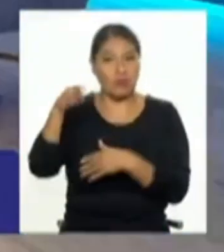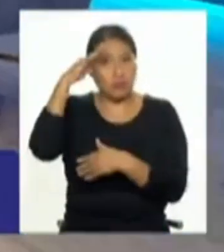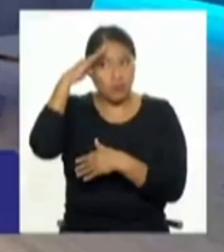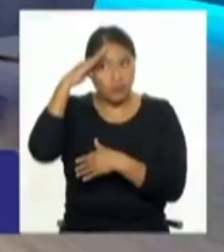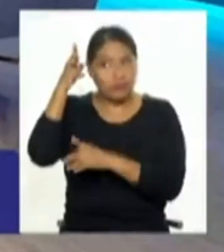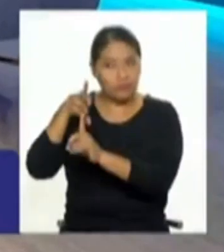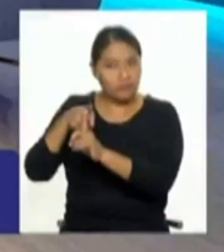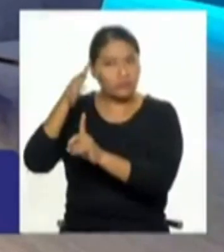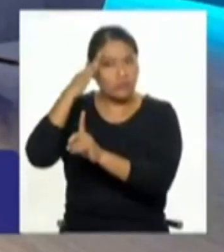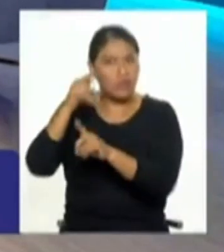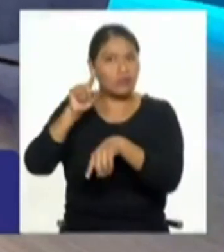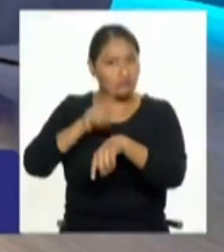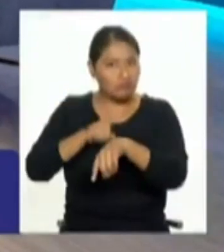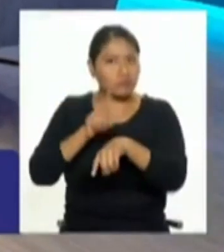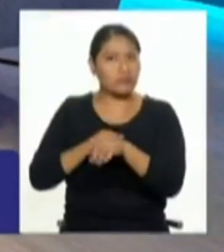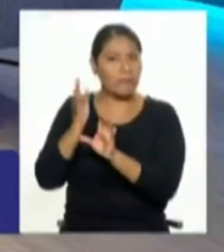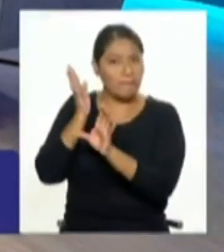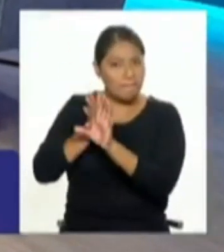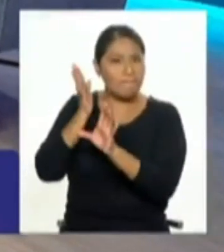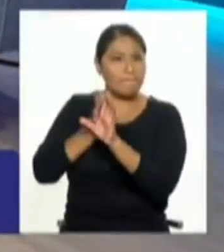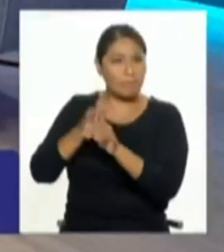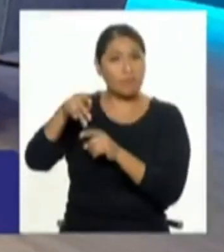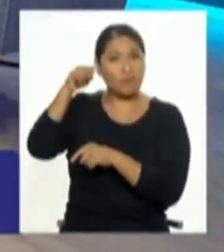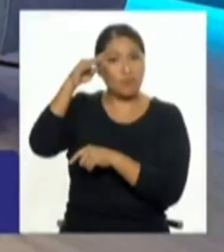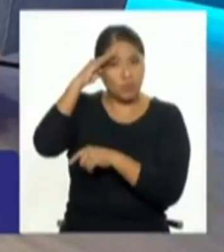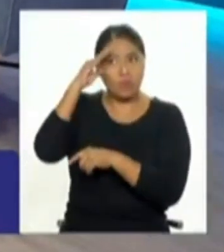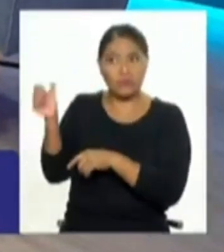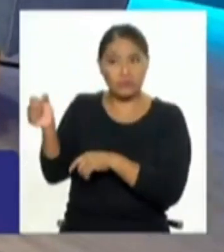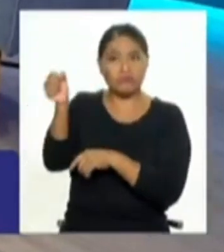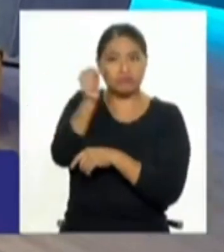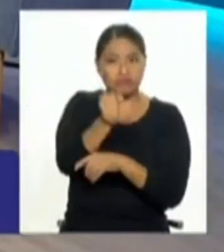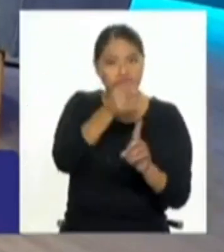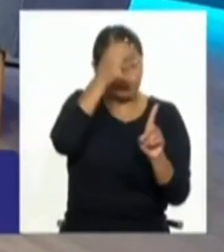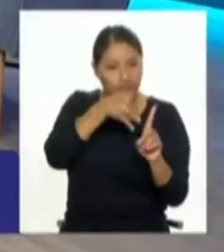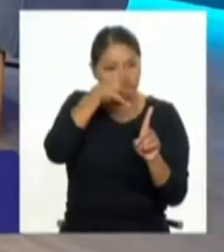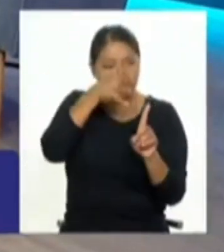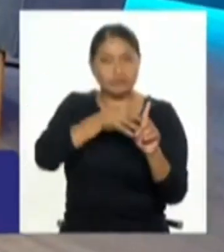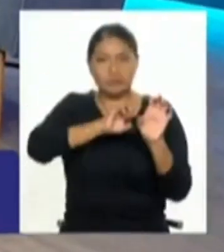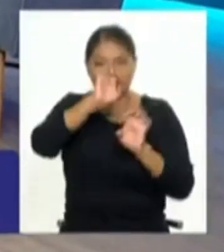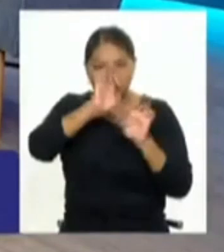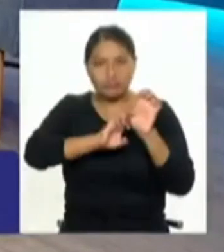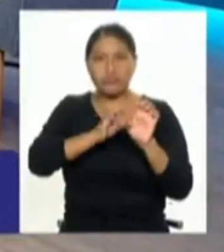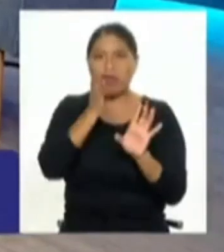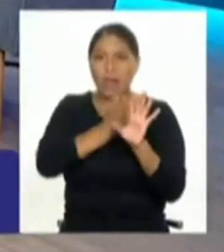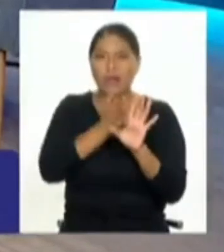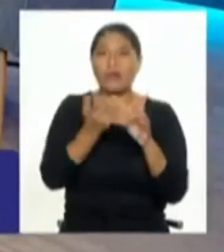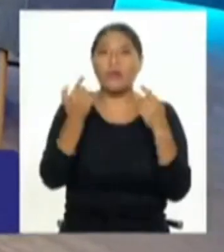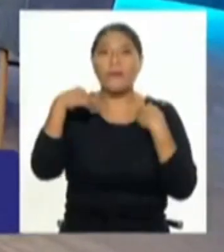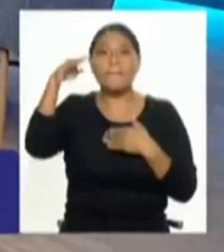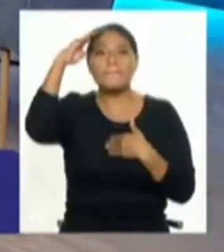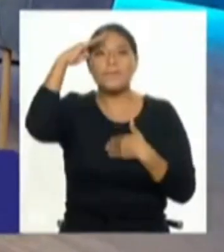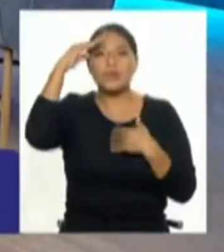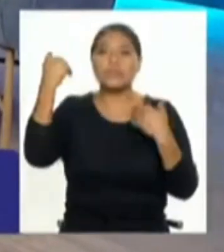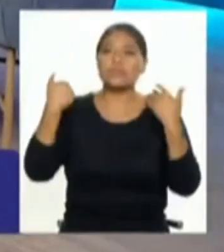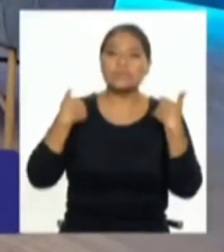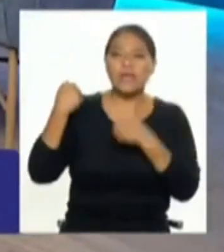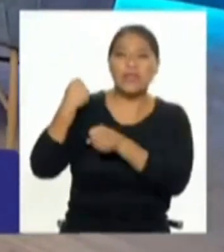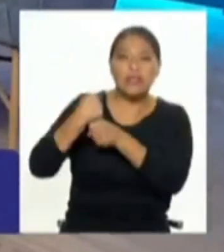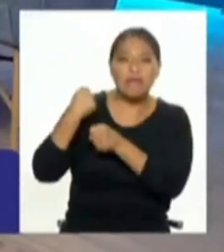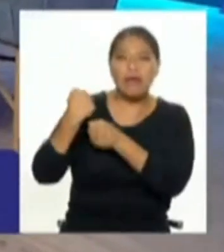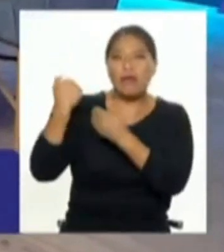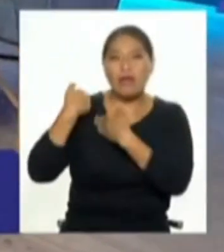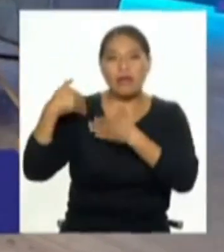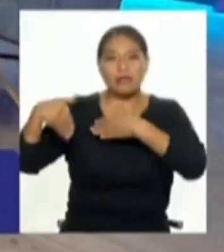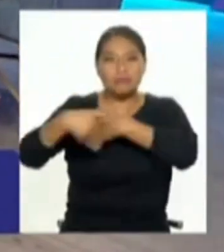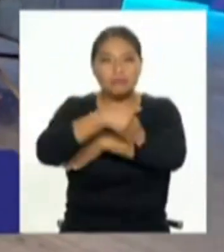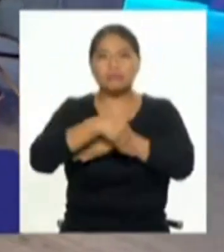policía debería tener un tratamiento psicológico cada cierto tiempo o sea con todo el estrés al que están sometidos los policías con todo digamos el problema que